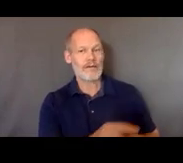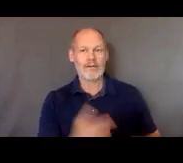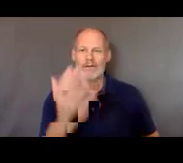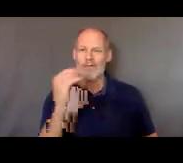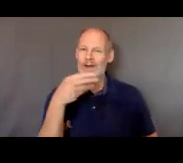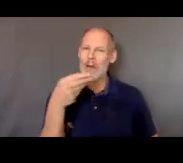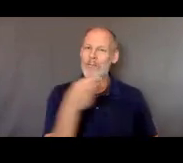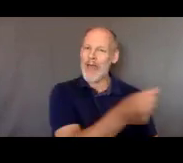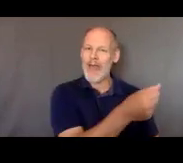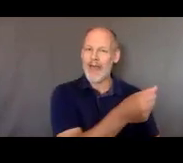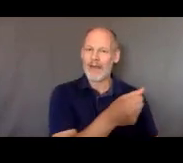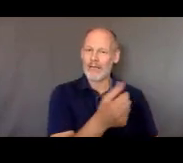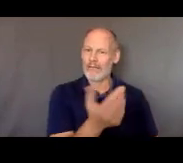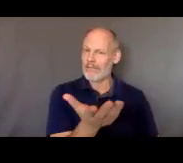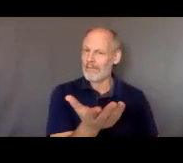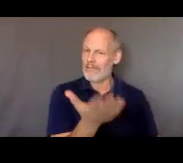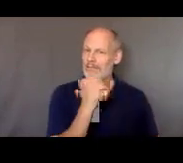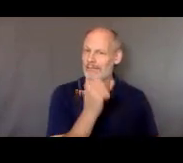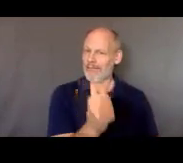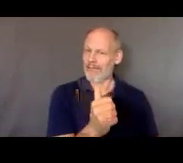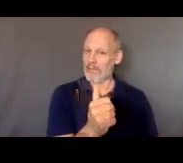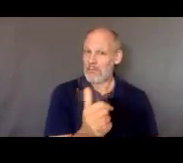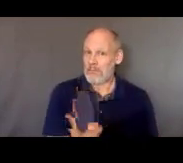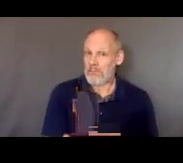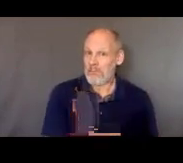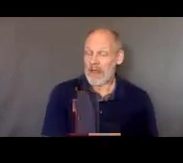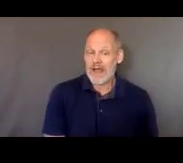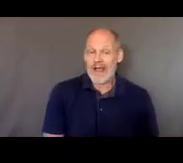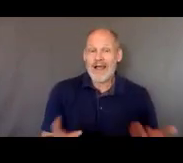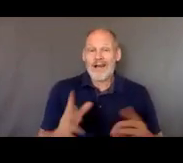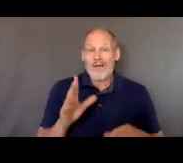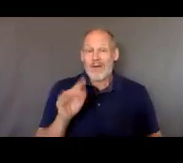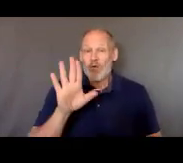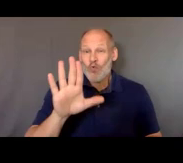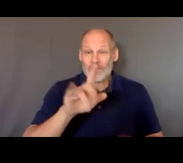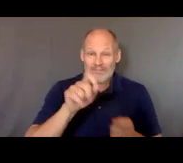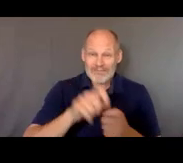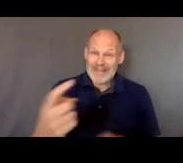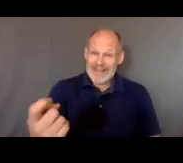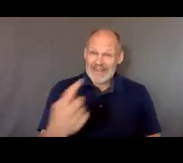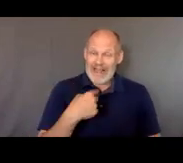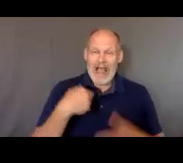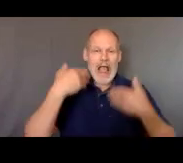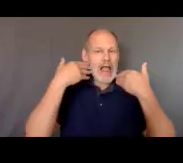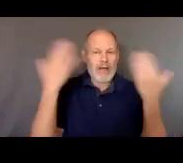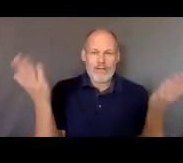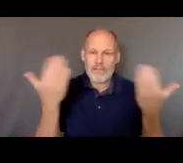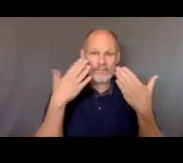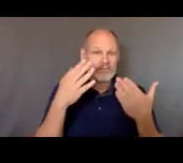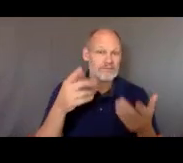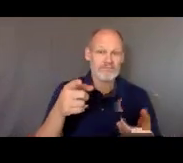pero la verdad no sé y no sé si alguno de los panelistas alguna vez se han encontrado con una situación así